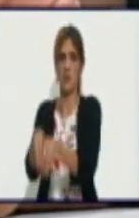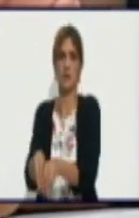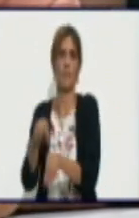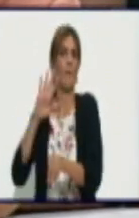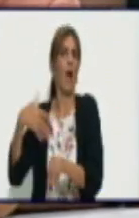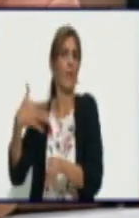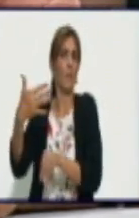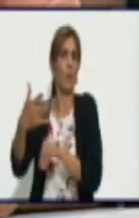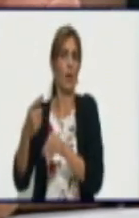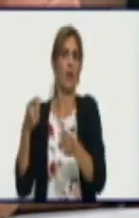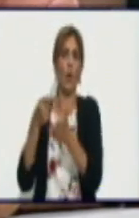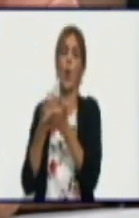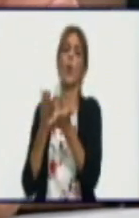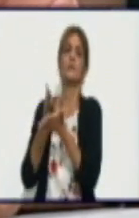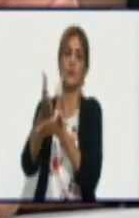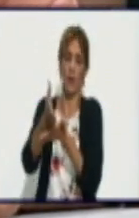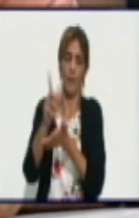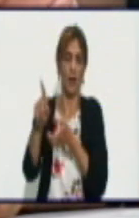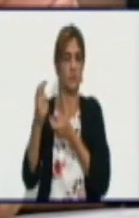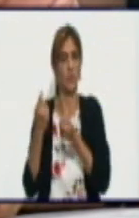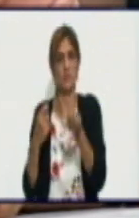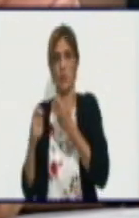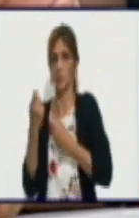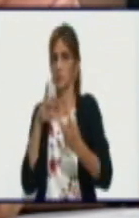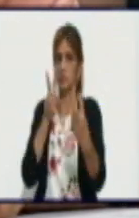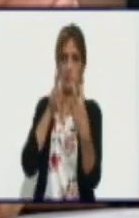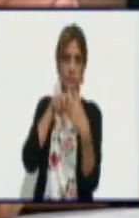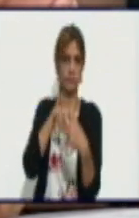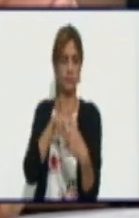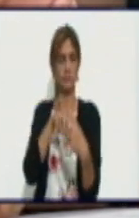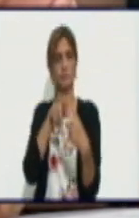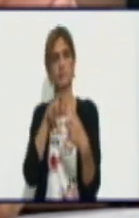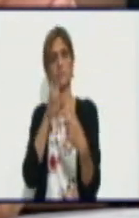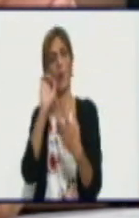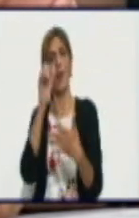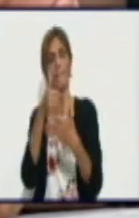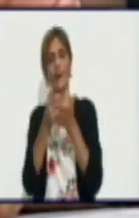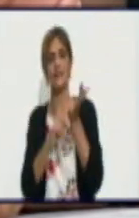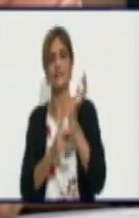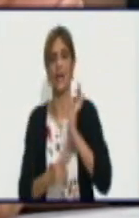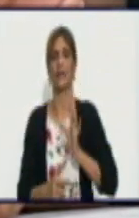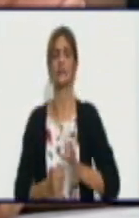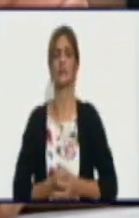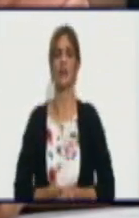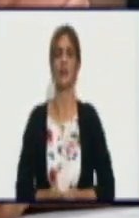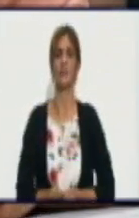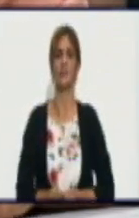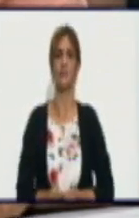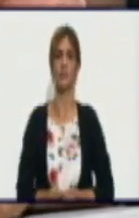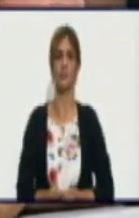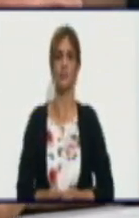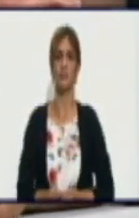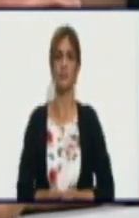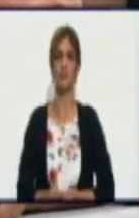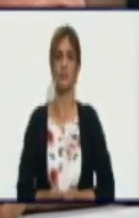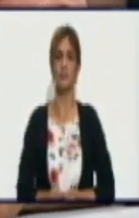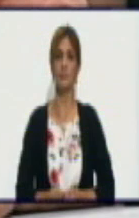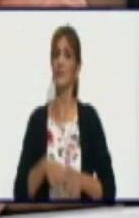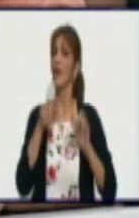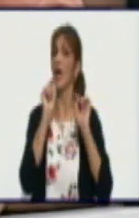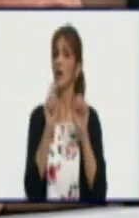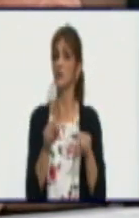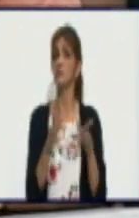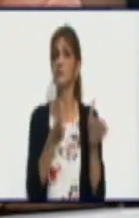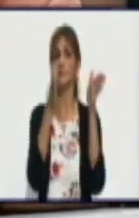Es decir, usted negocia en la empresa eléctrica. Es decir, eso con la empresa